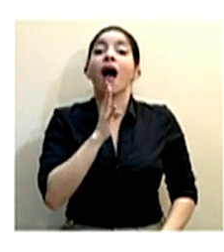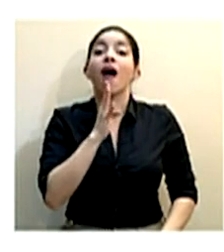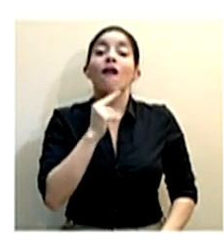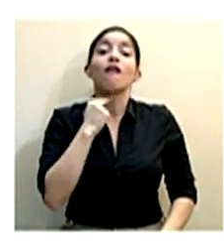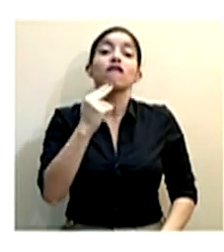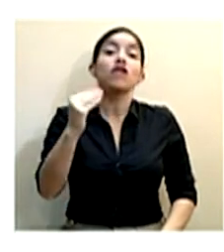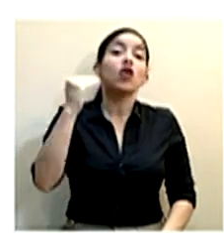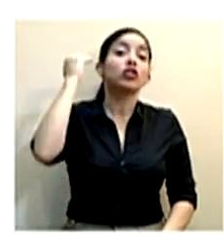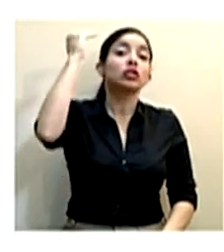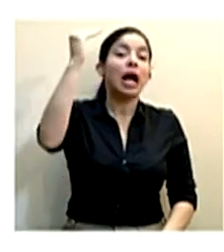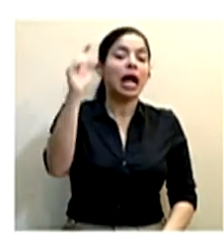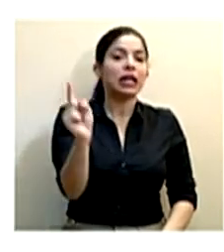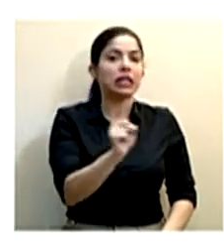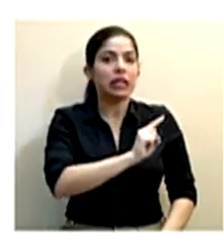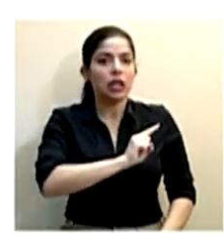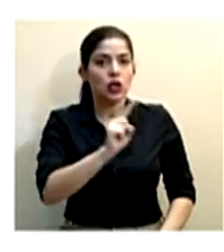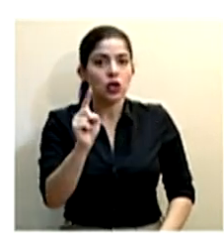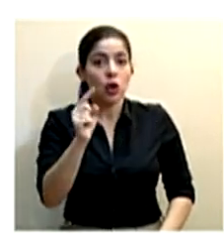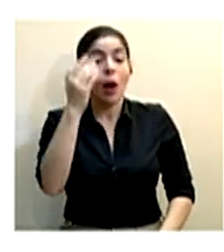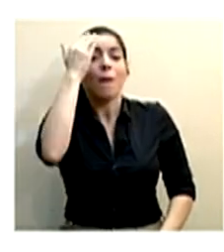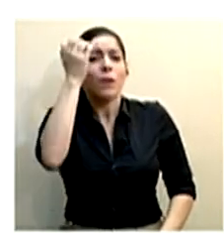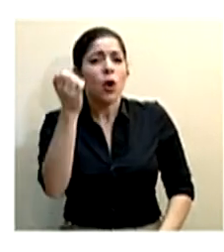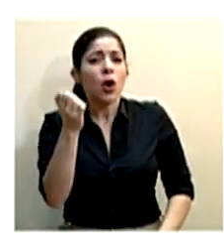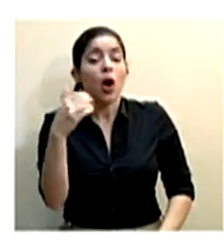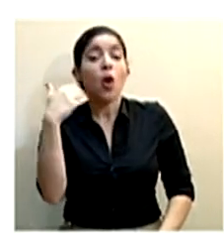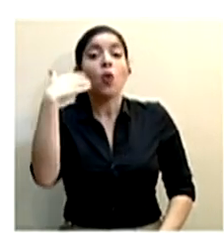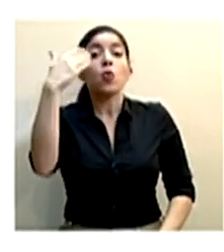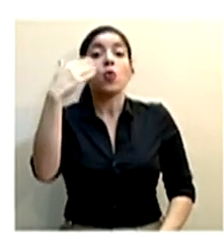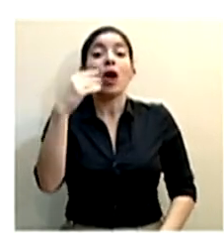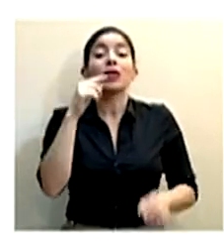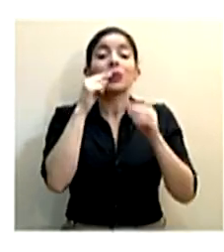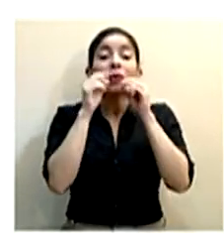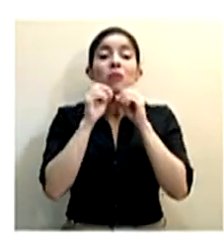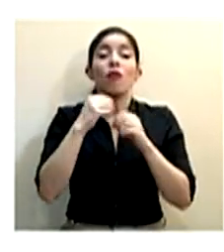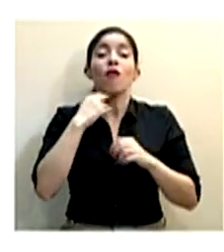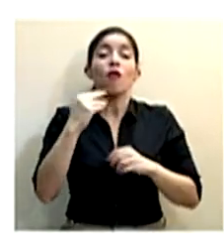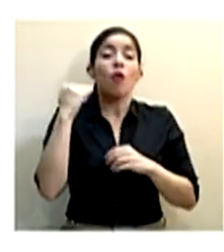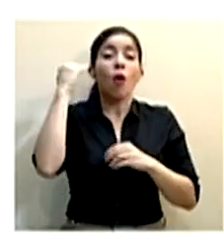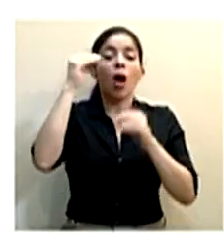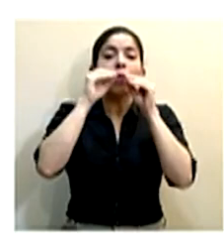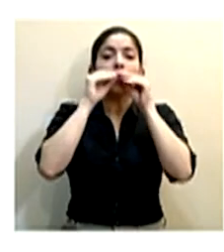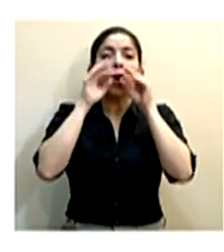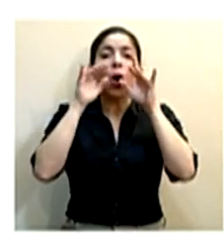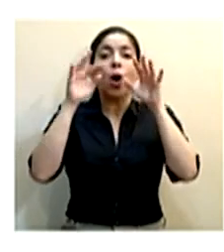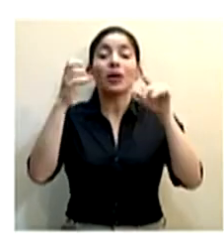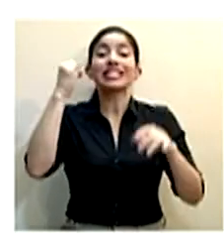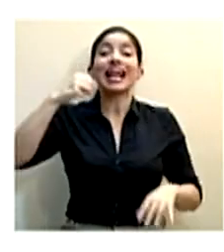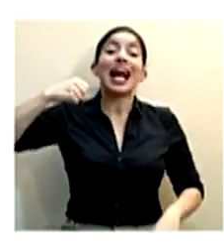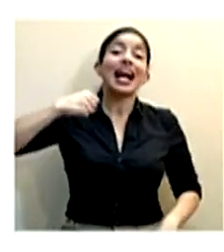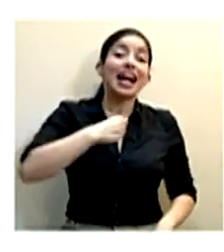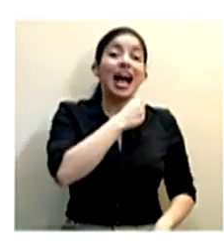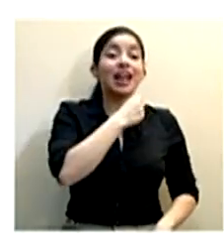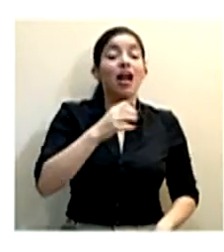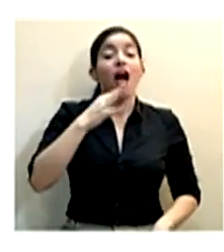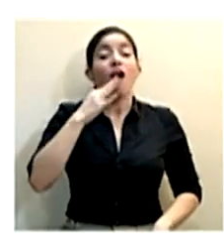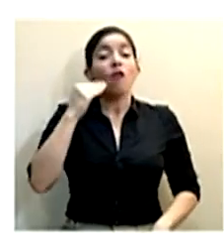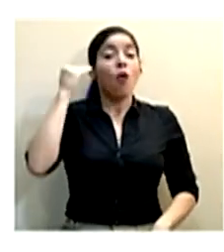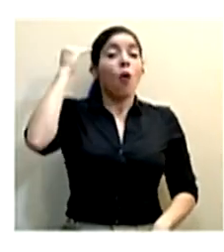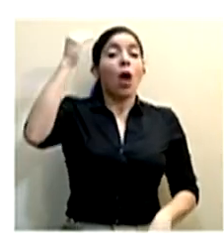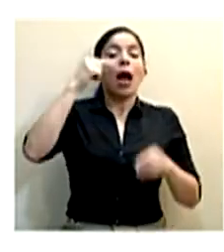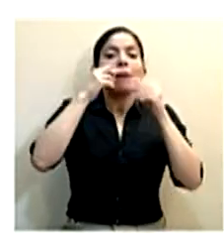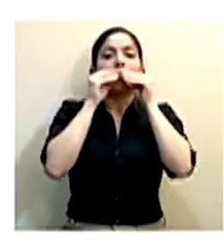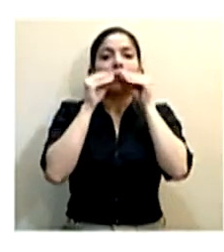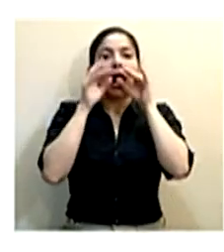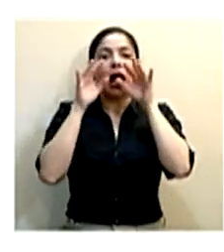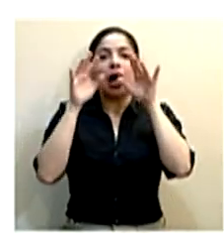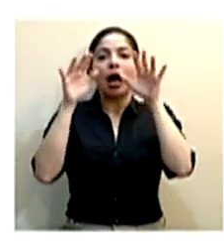alta, muy alta, porque es justamente a través de las gotitas de saliva. Recordemos que si uno está cantando o hablando muy fuerte, eso puede